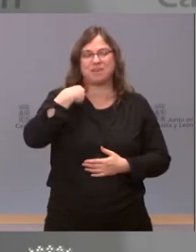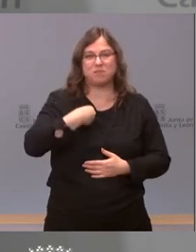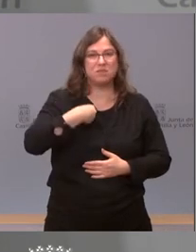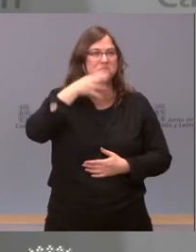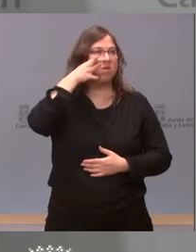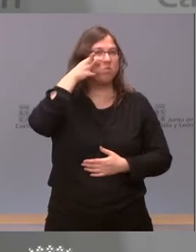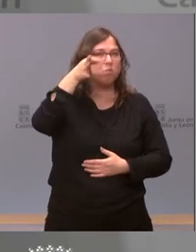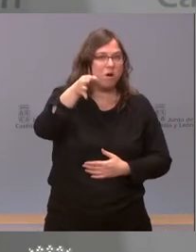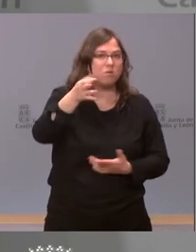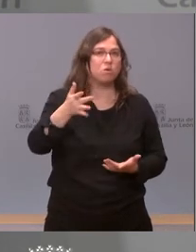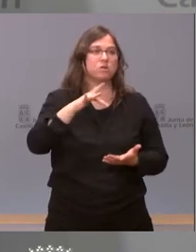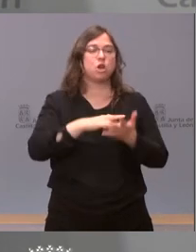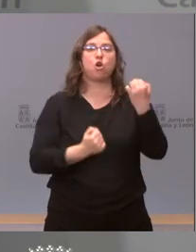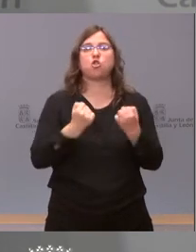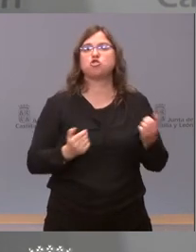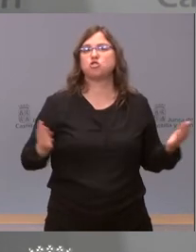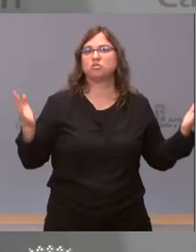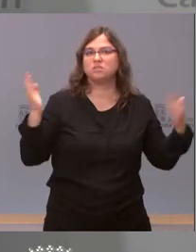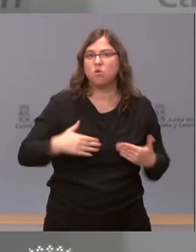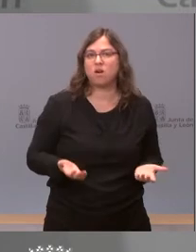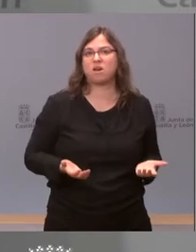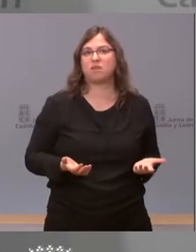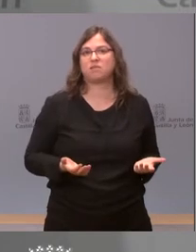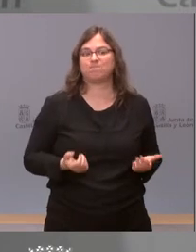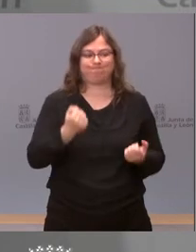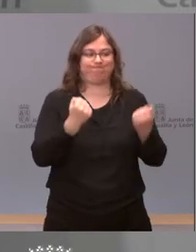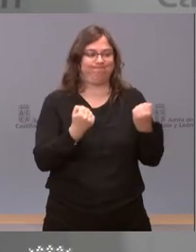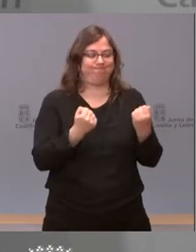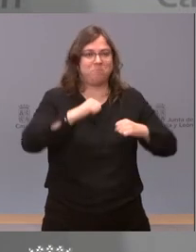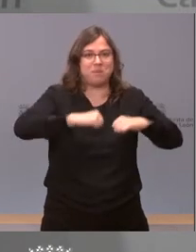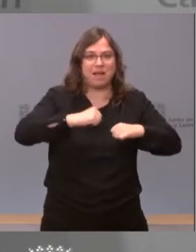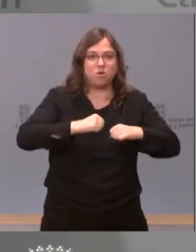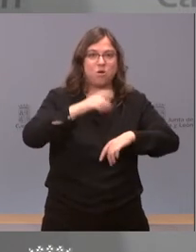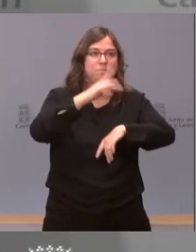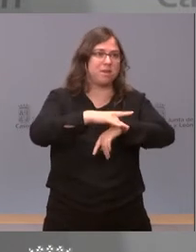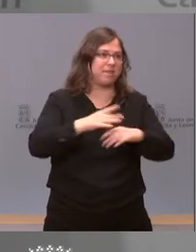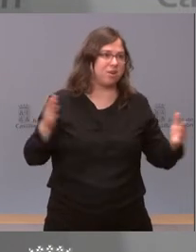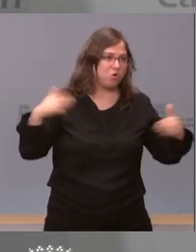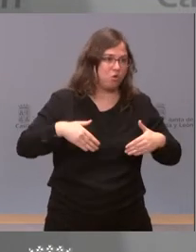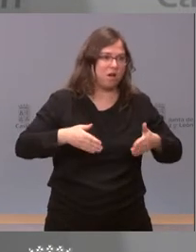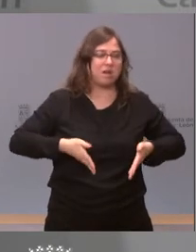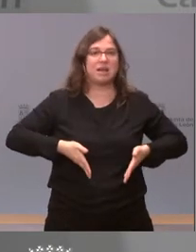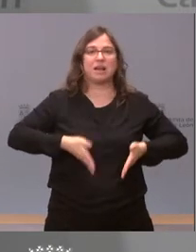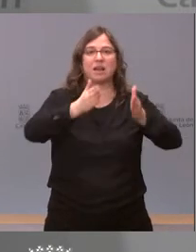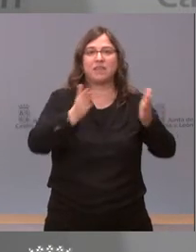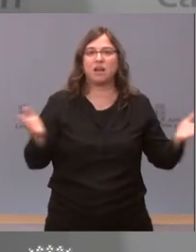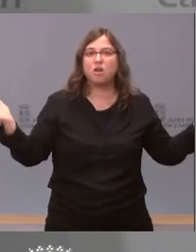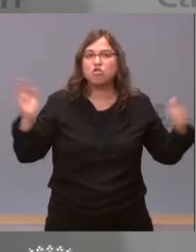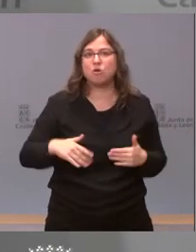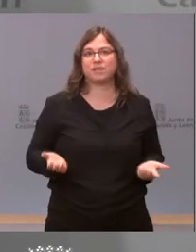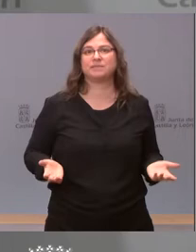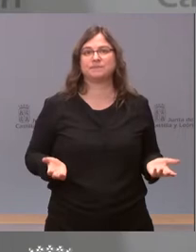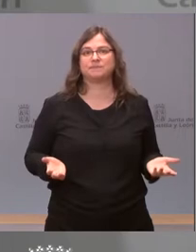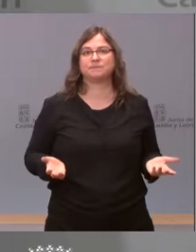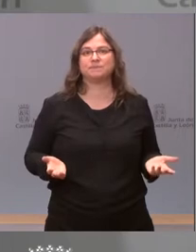sitio donde no hay coches la gente no conduce no hay médicos no hay carreteras tampoco es decir